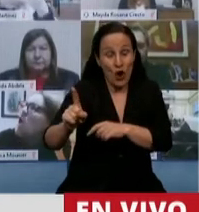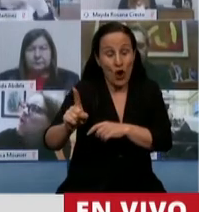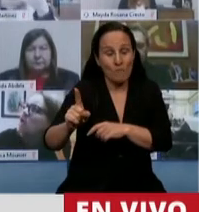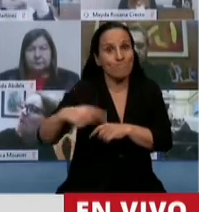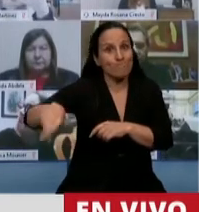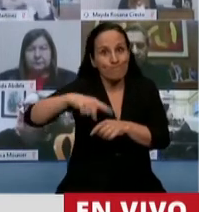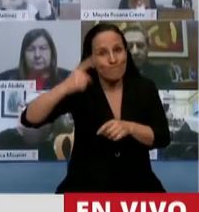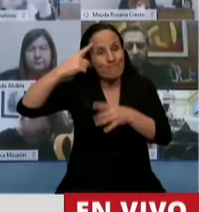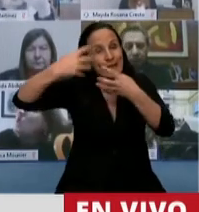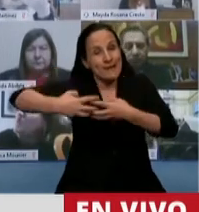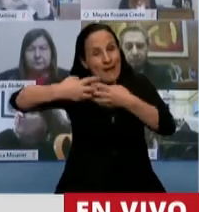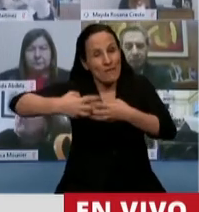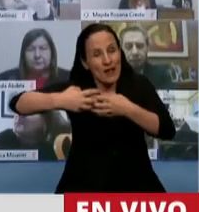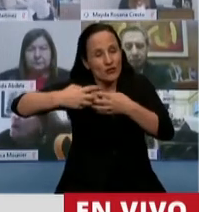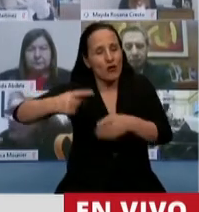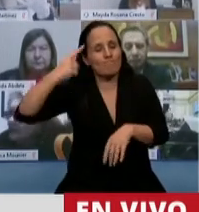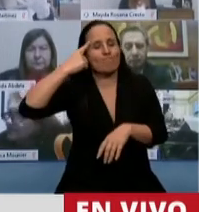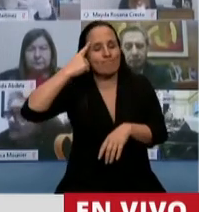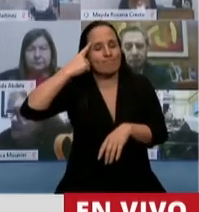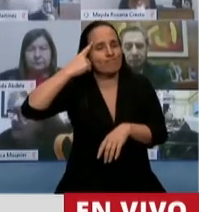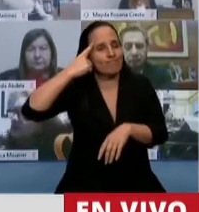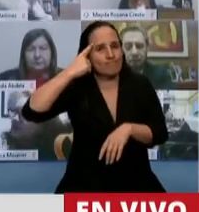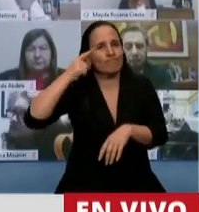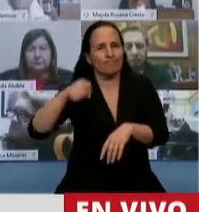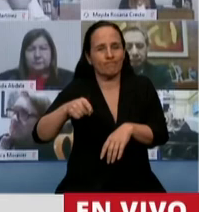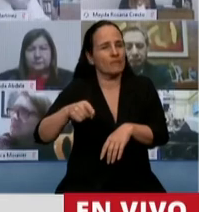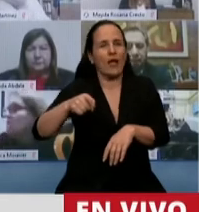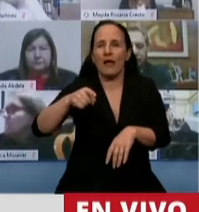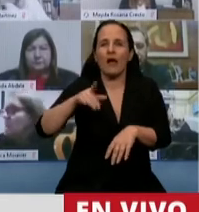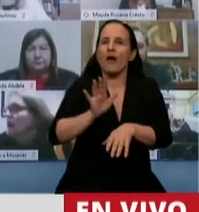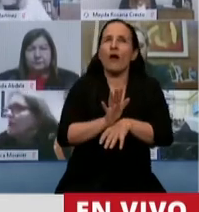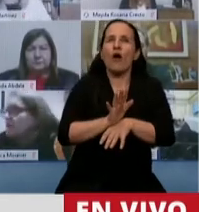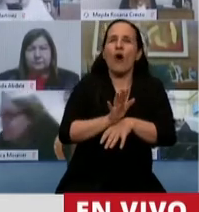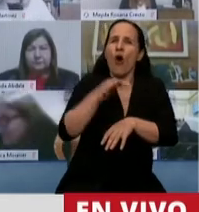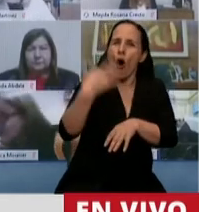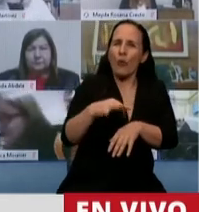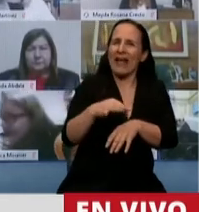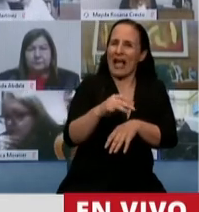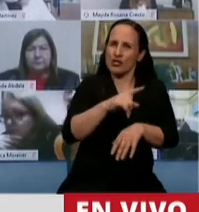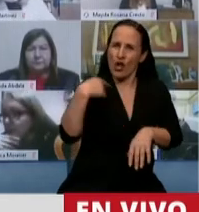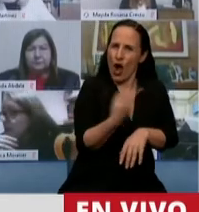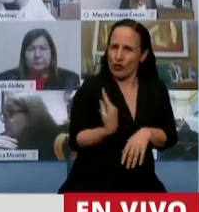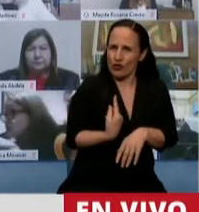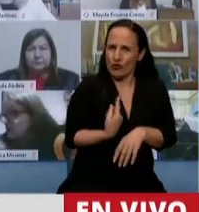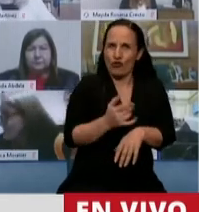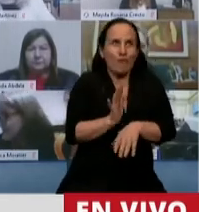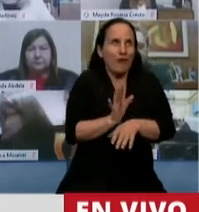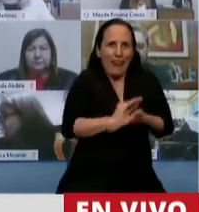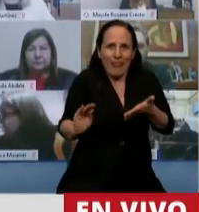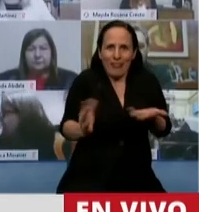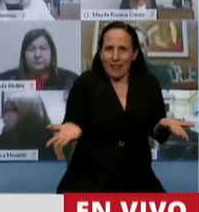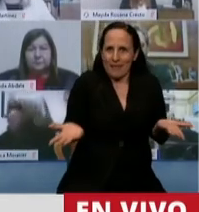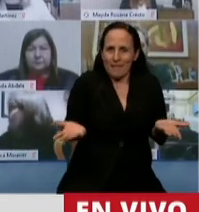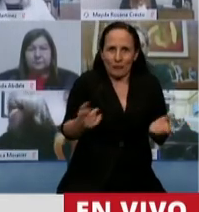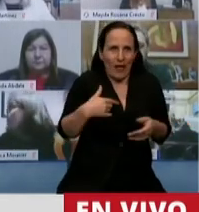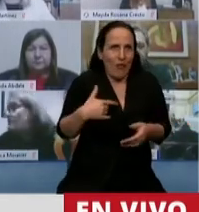reflexione, recapacite y vea que la forma, la obligación que tenemos como justamente legisladores, el